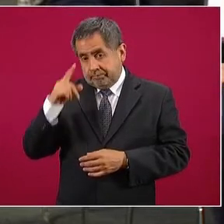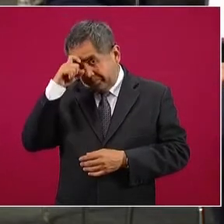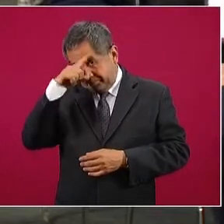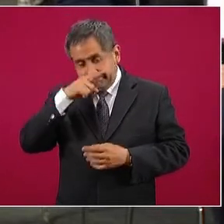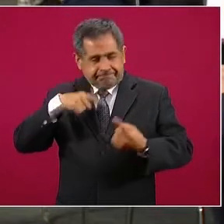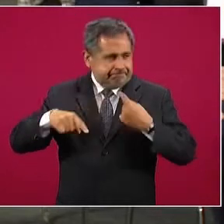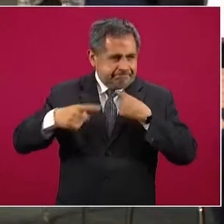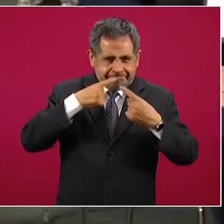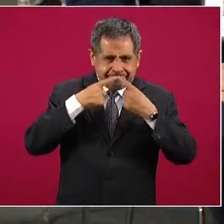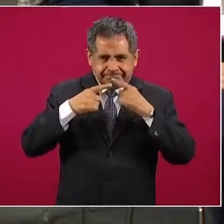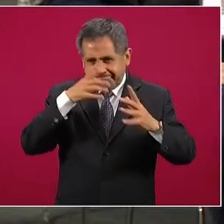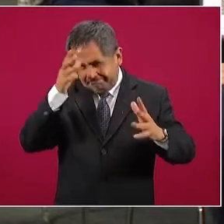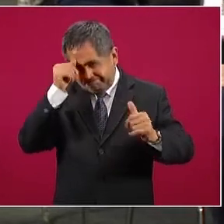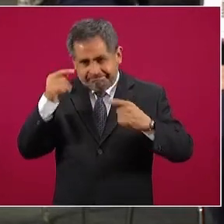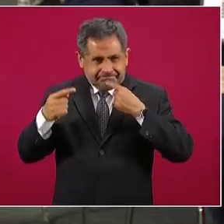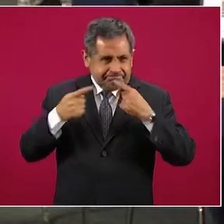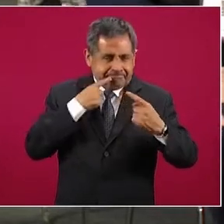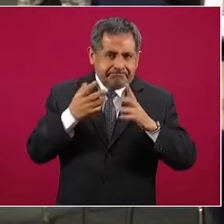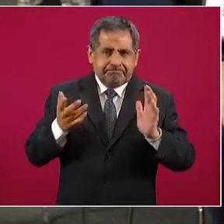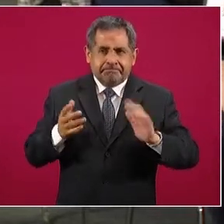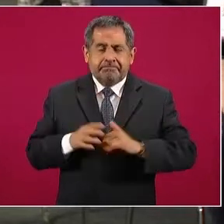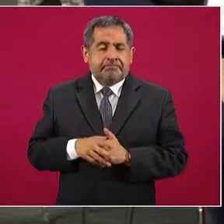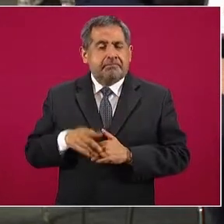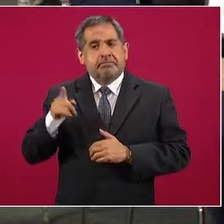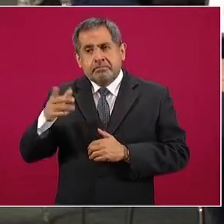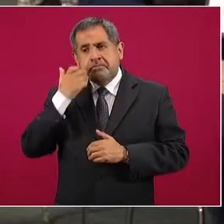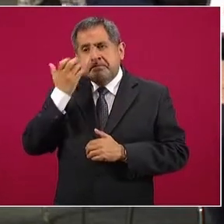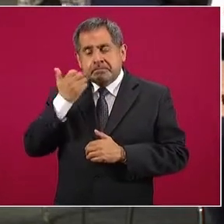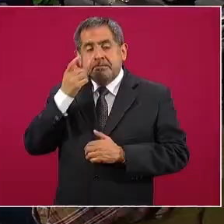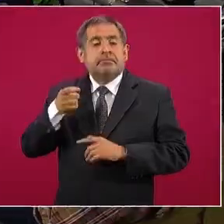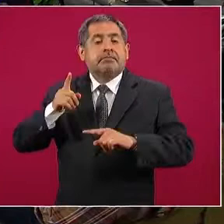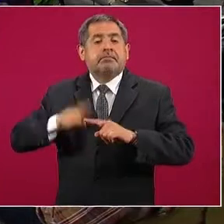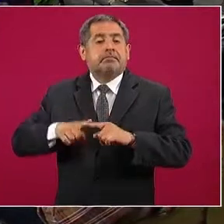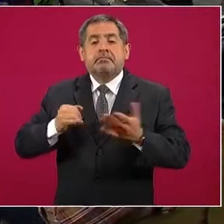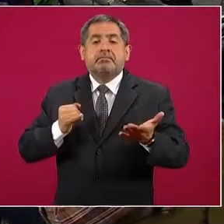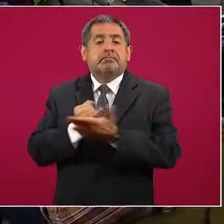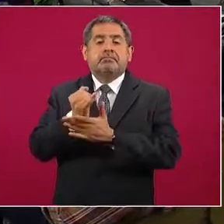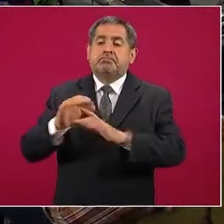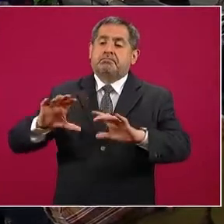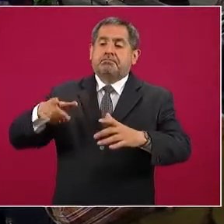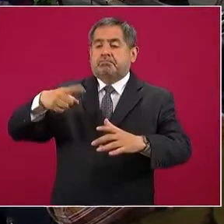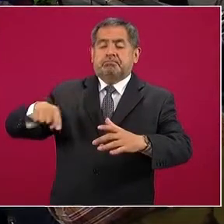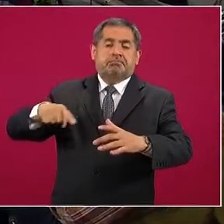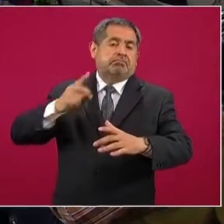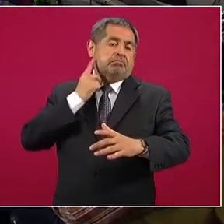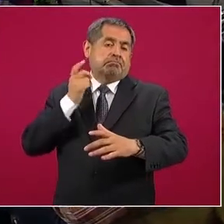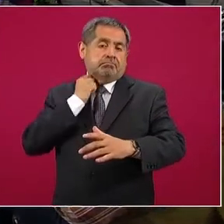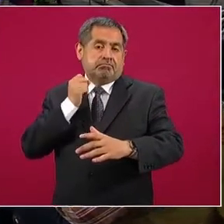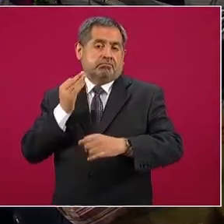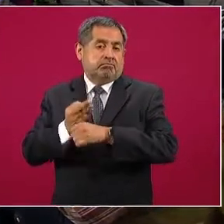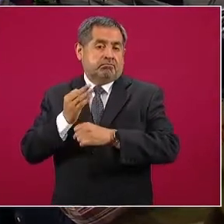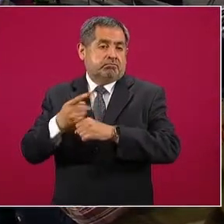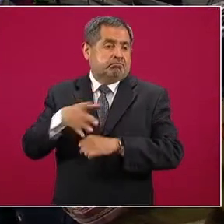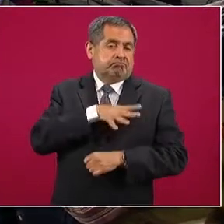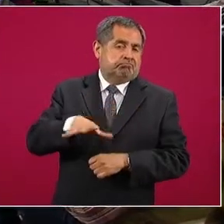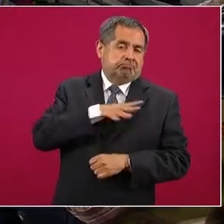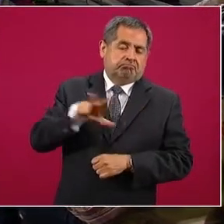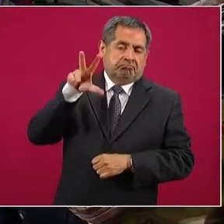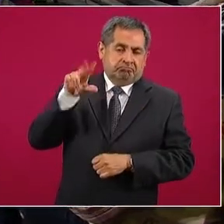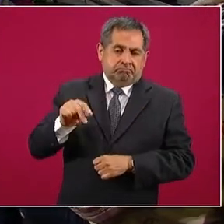consensos e incluso mencionó que por mucho que usted quiera, pues la última palabra la tiene el legislativo y hasta ahorita el legislativo ha sido un no.